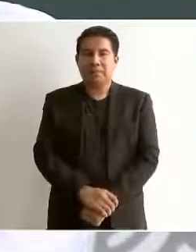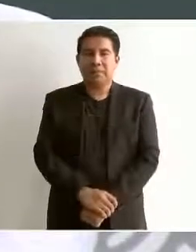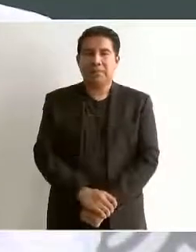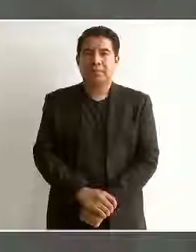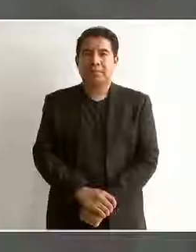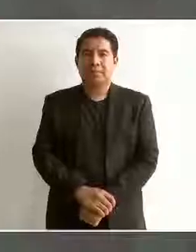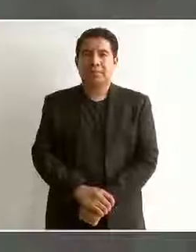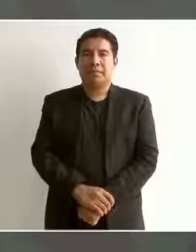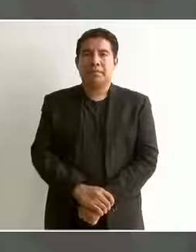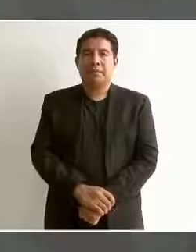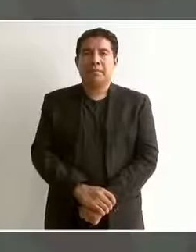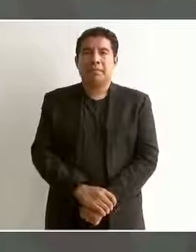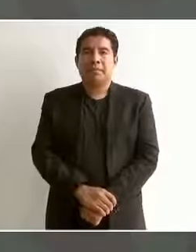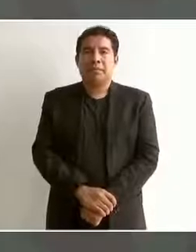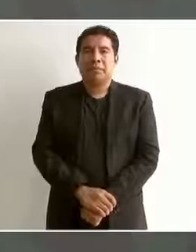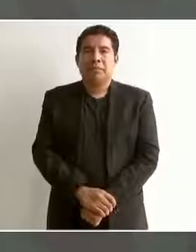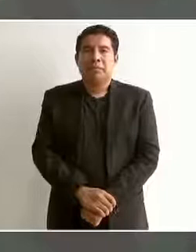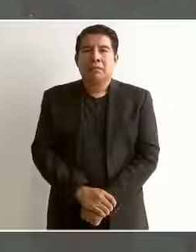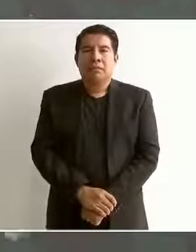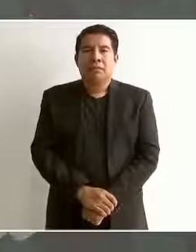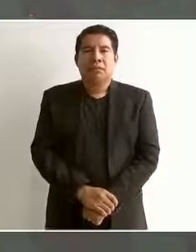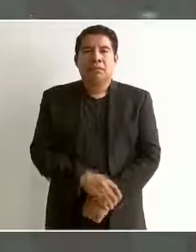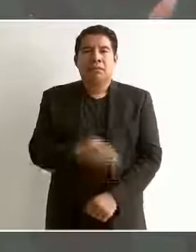¿cómo le van a hacer para